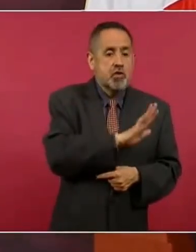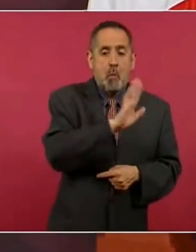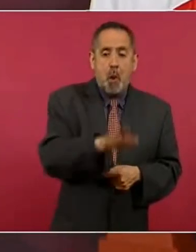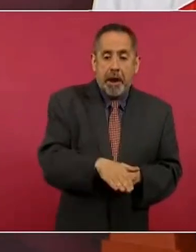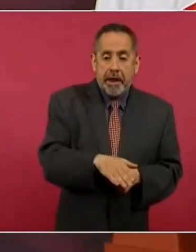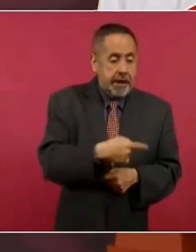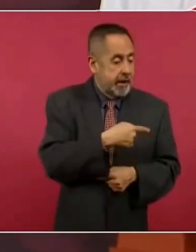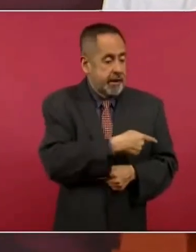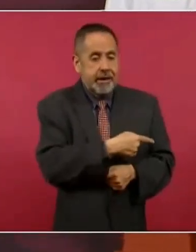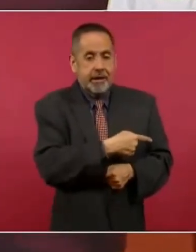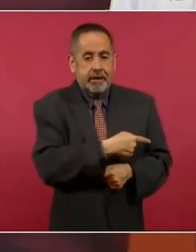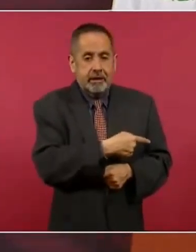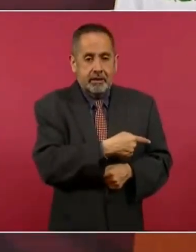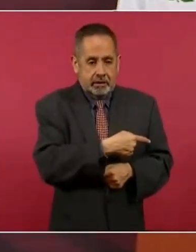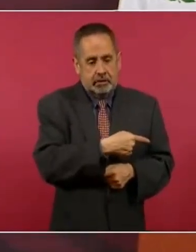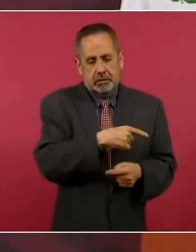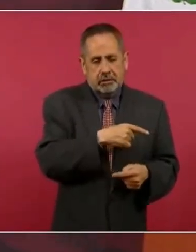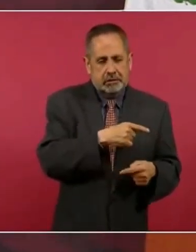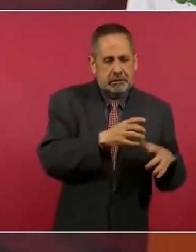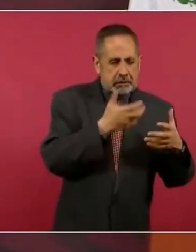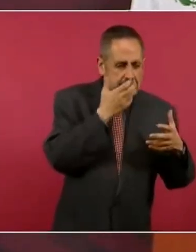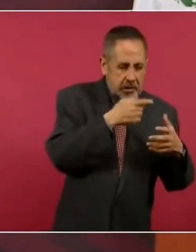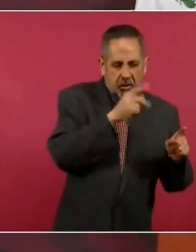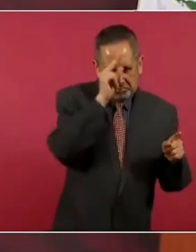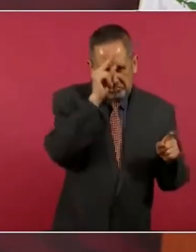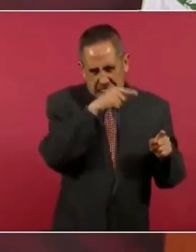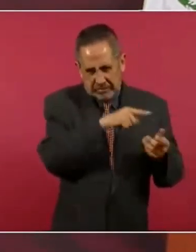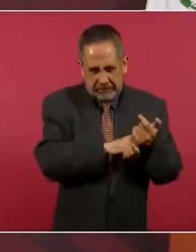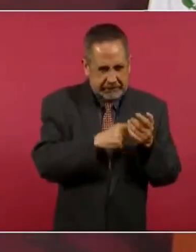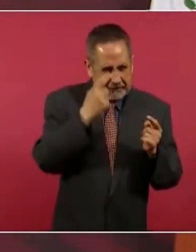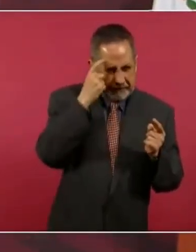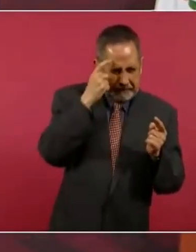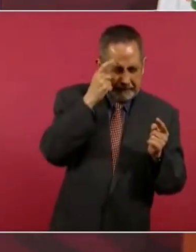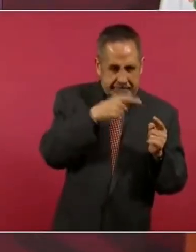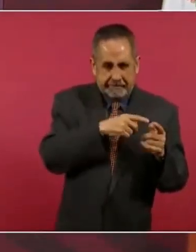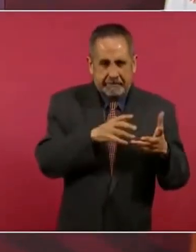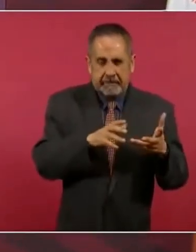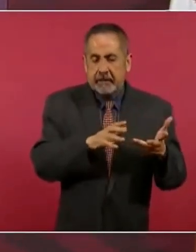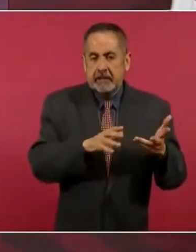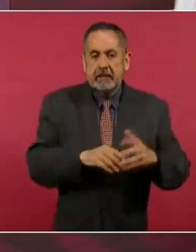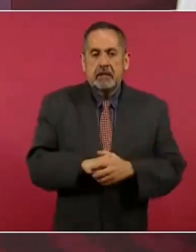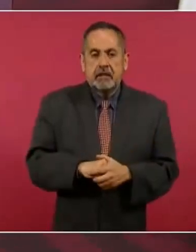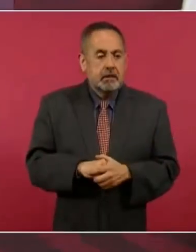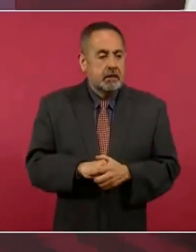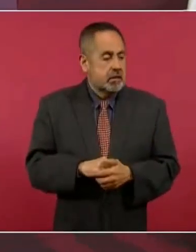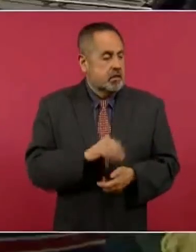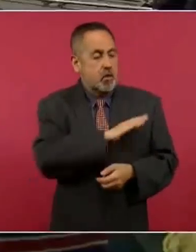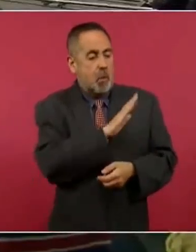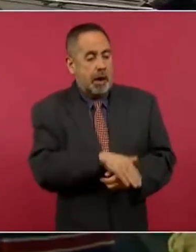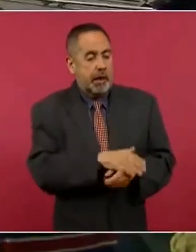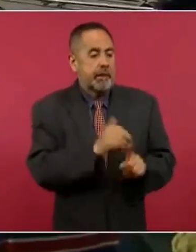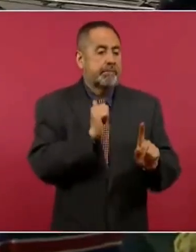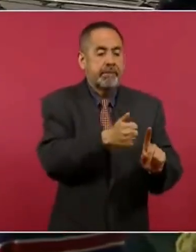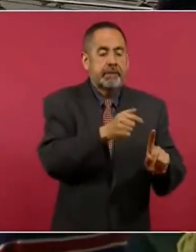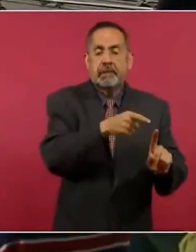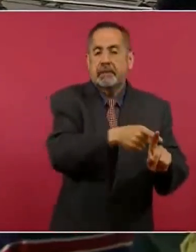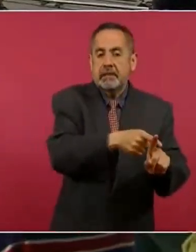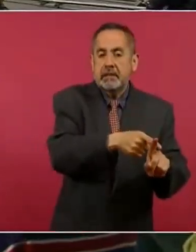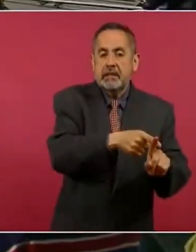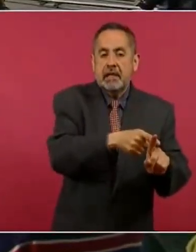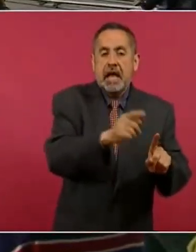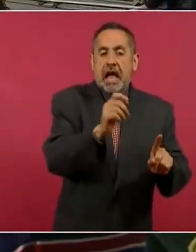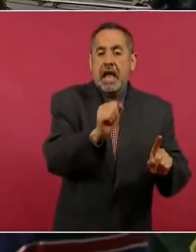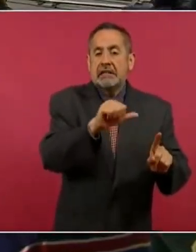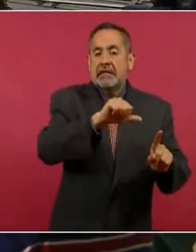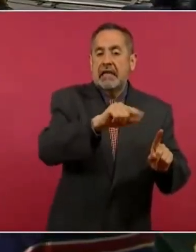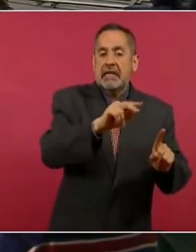pero inteligente disensato y ya se queda solo Santana se